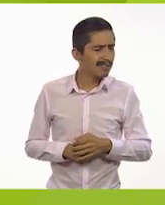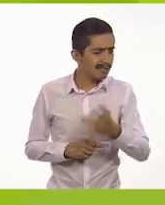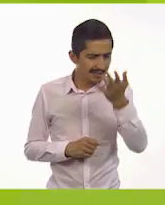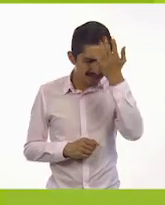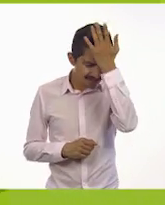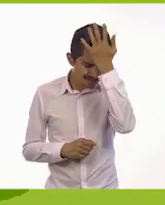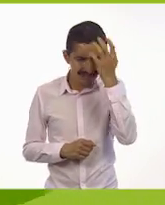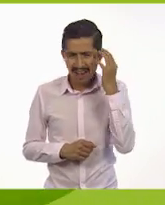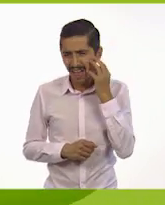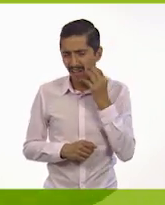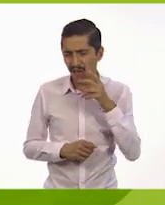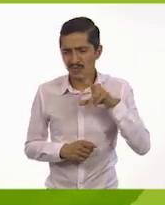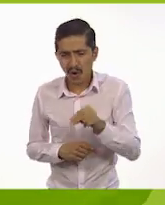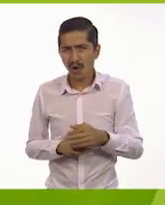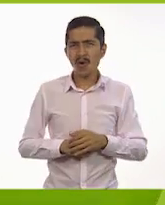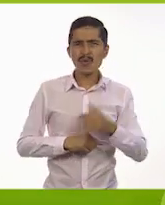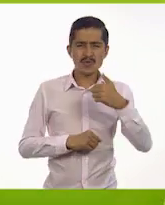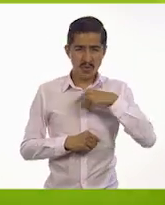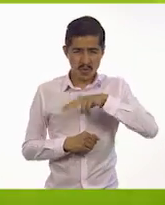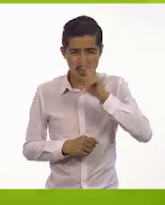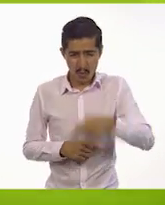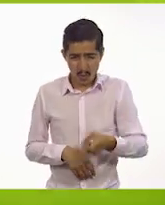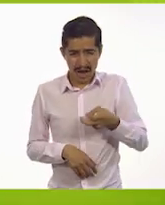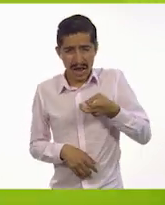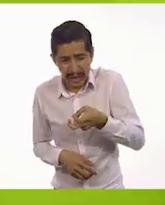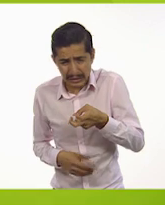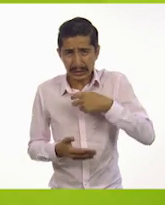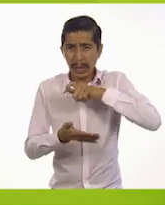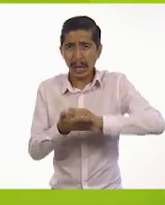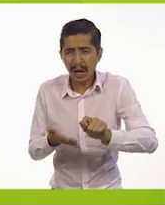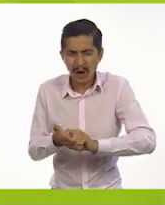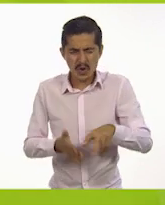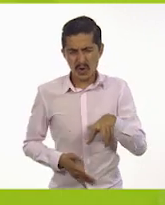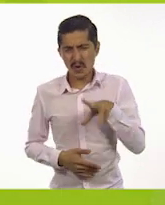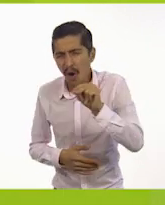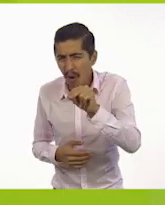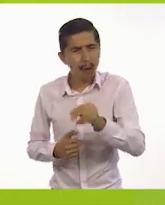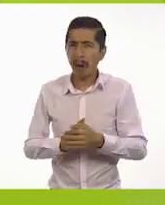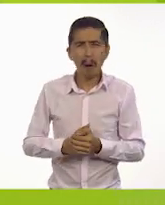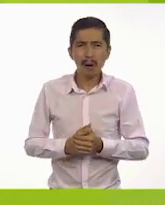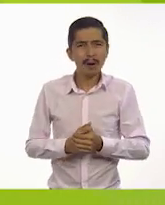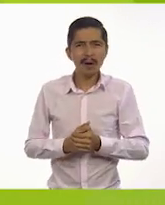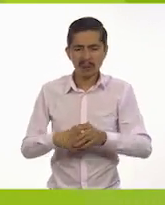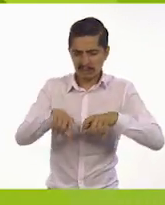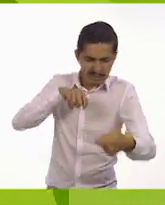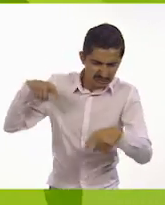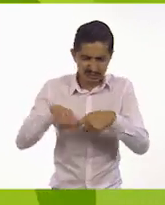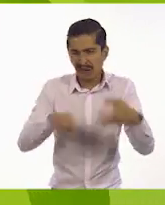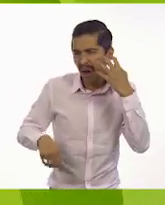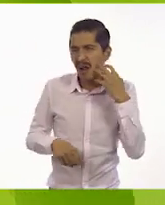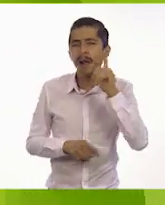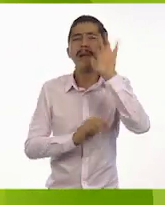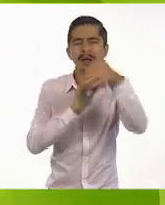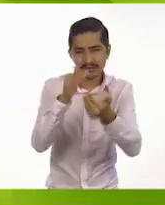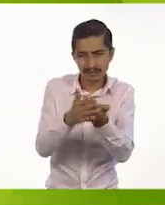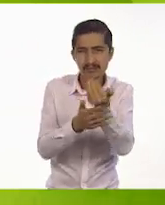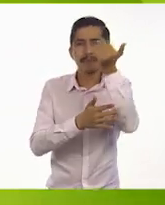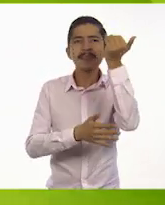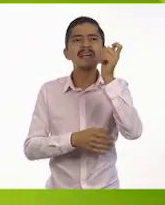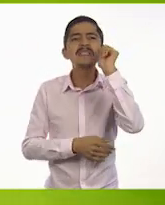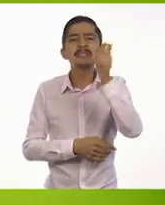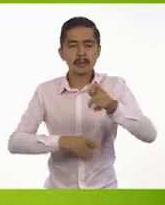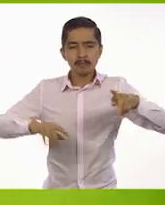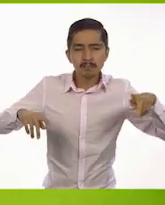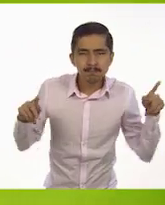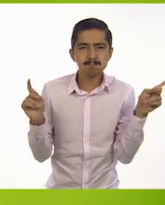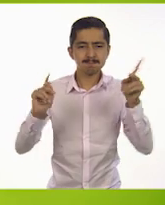dijo el león. Yo nunca escribiría algo así. Y el león la rompió. Y al día siguiente, el buitre